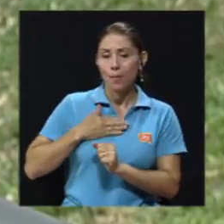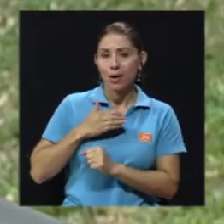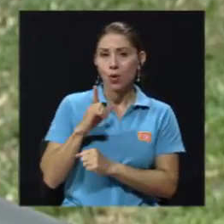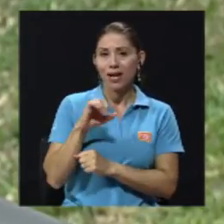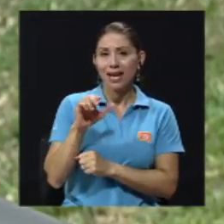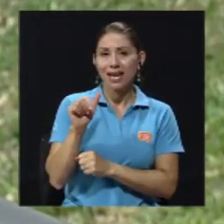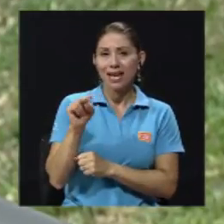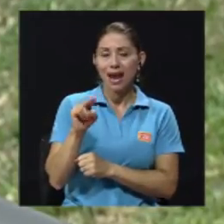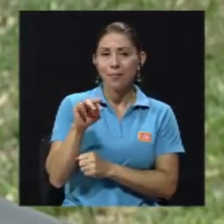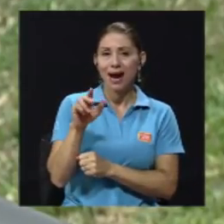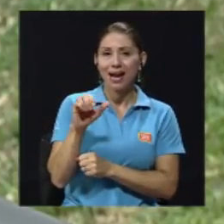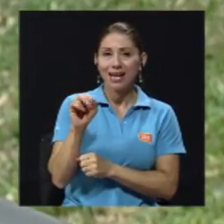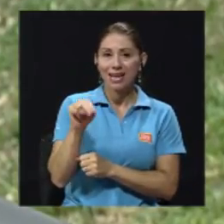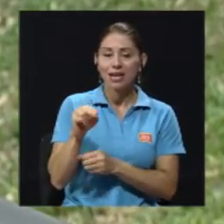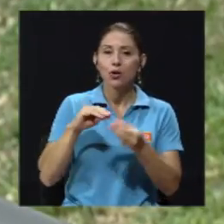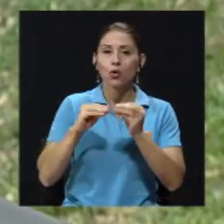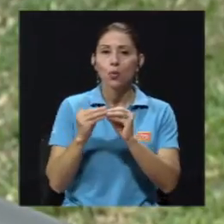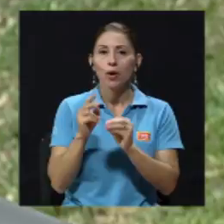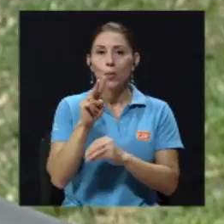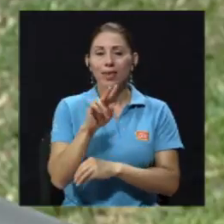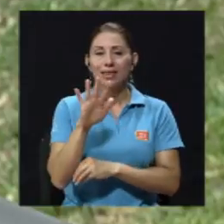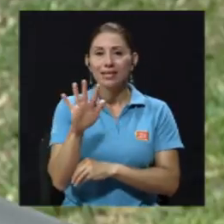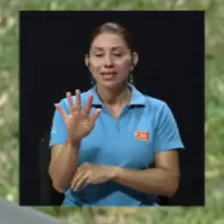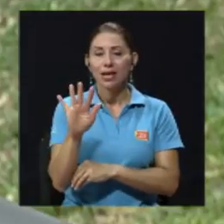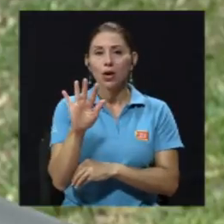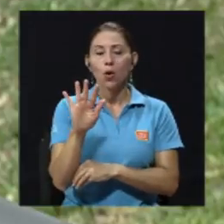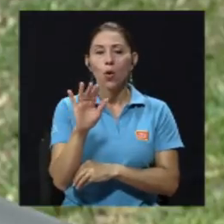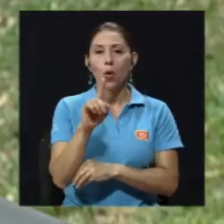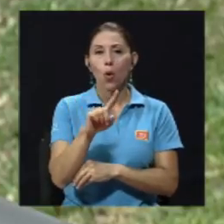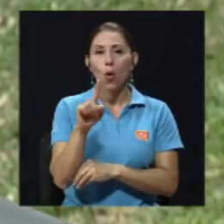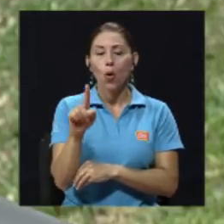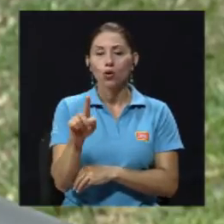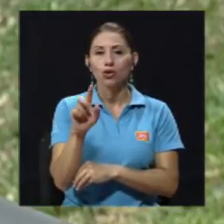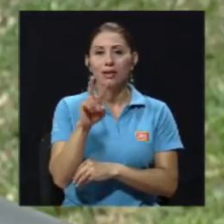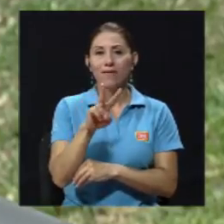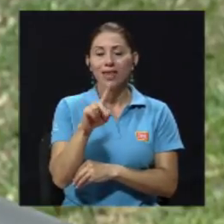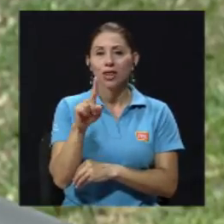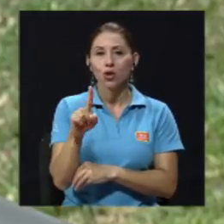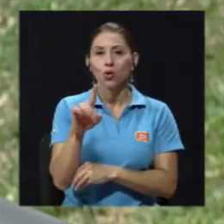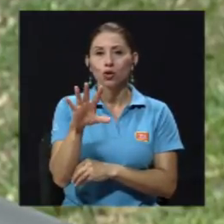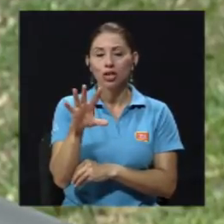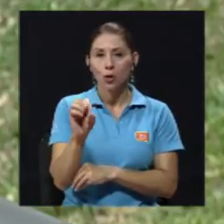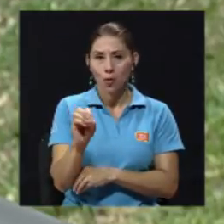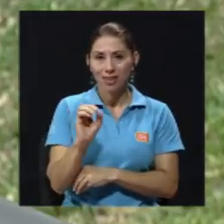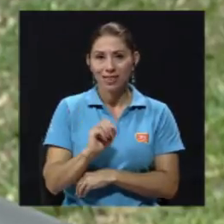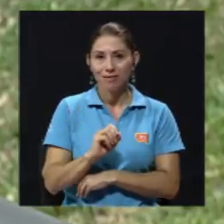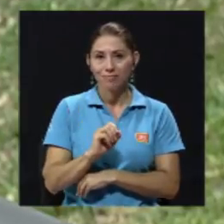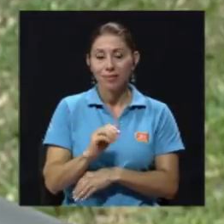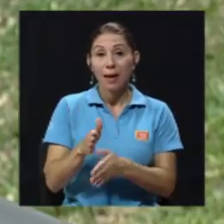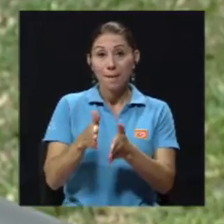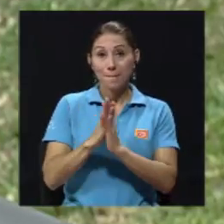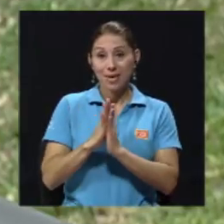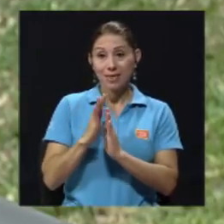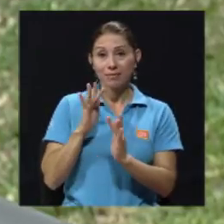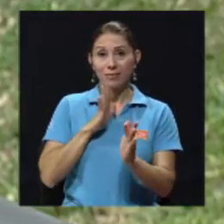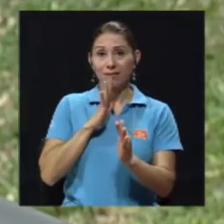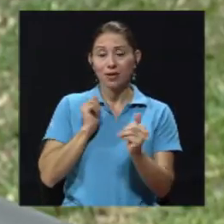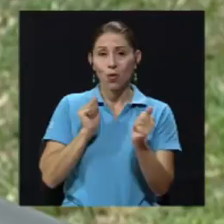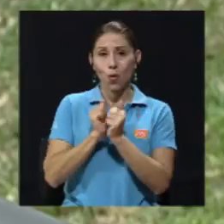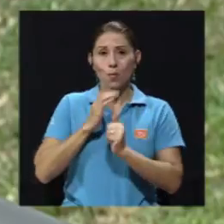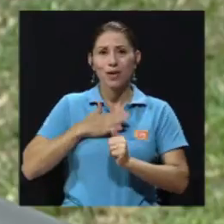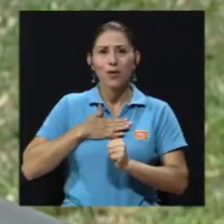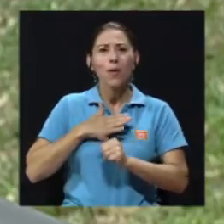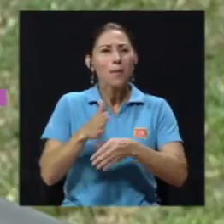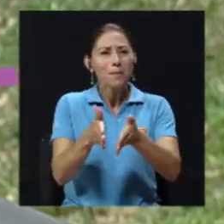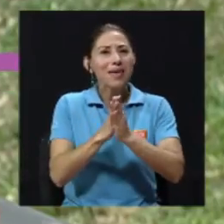Lilian Marín. Llamen al teléfono 25 11 21 50. Piden con mi persona, pidan con la